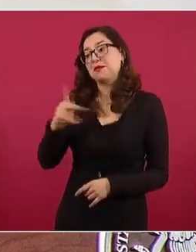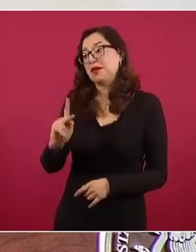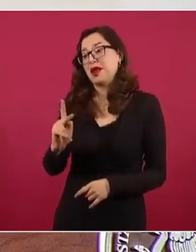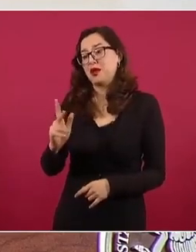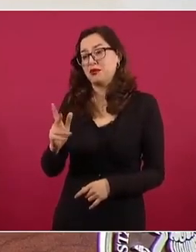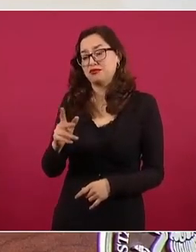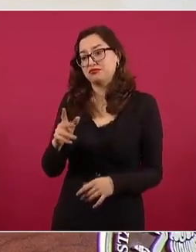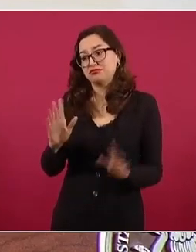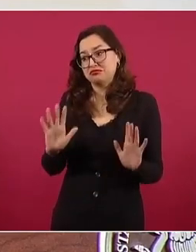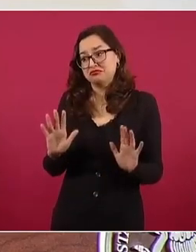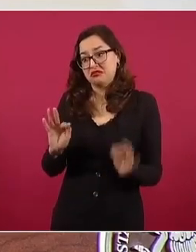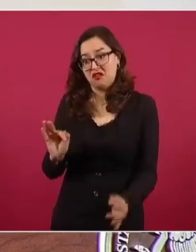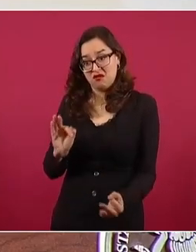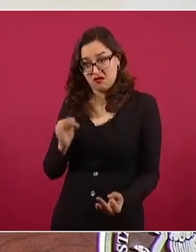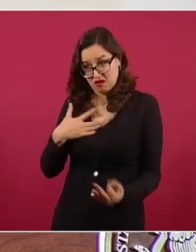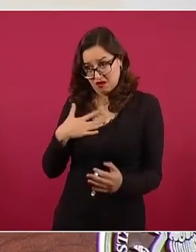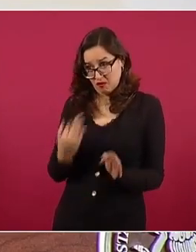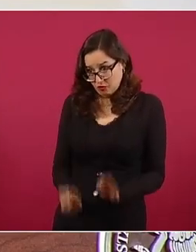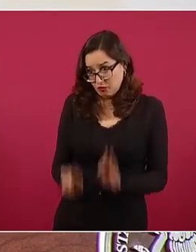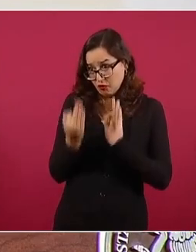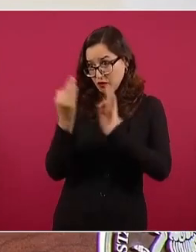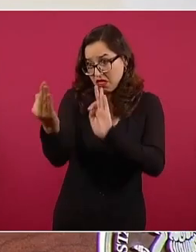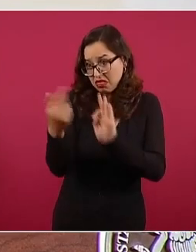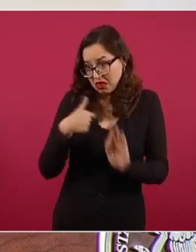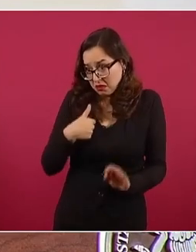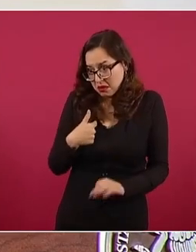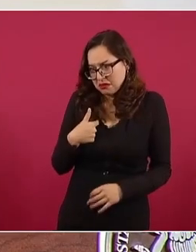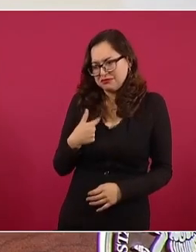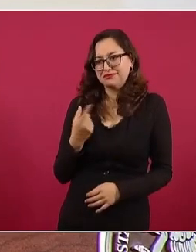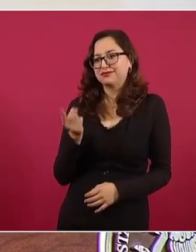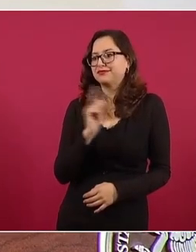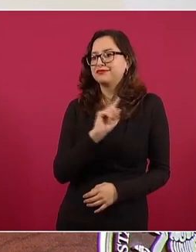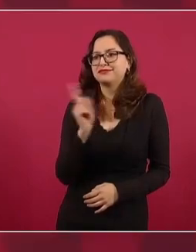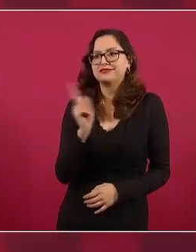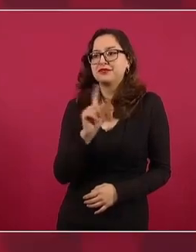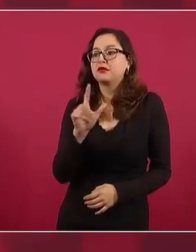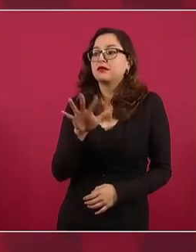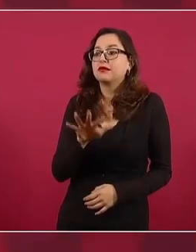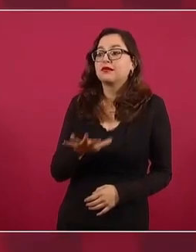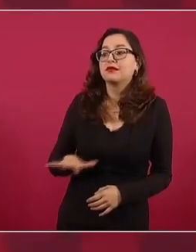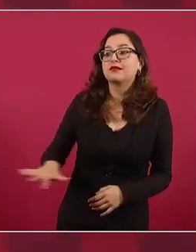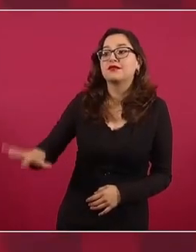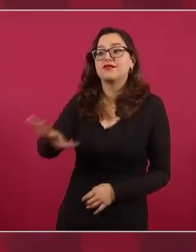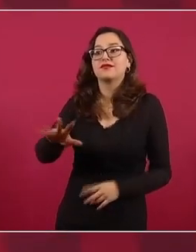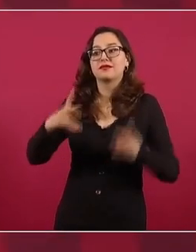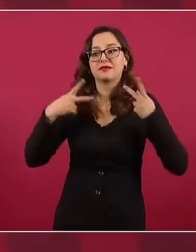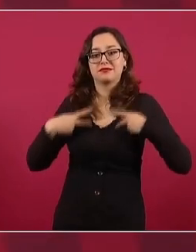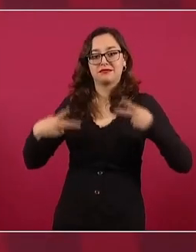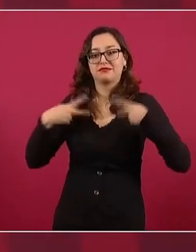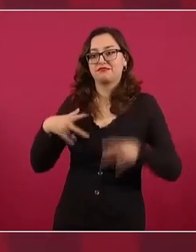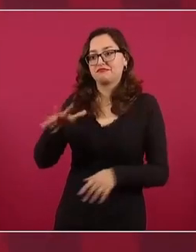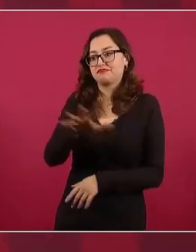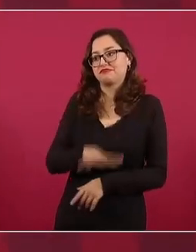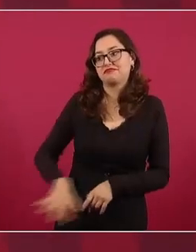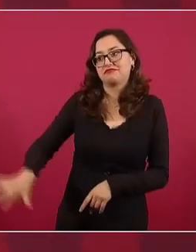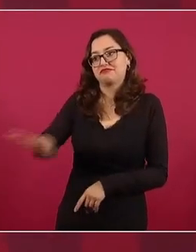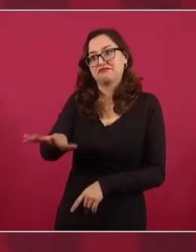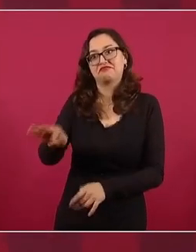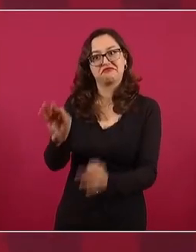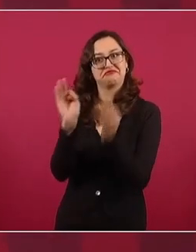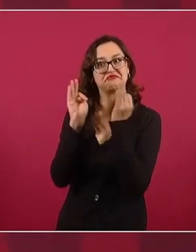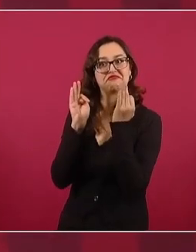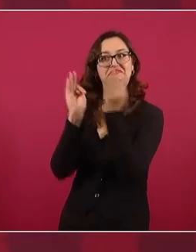ellos tienen que asumir su responsabilidad la gente pues se da cuenta.